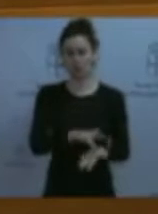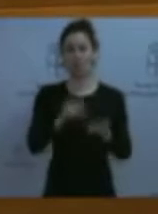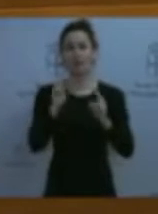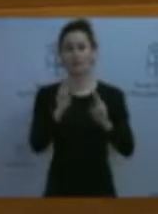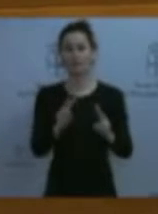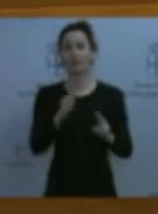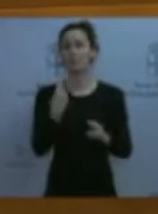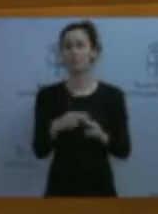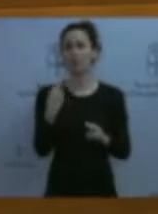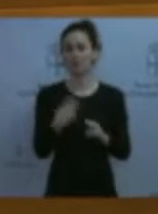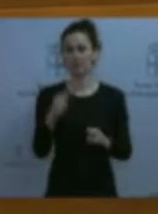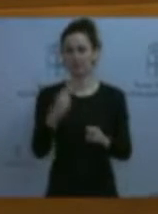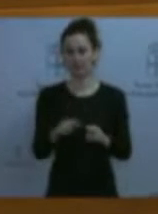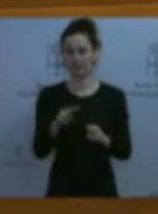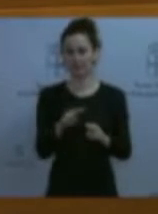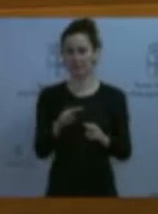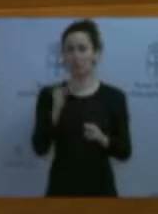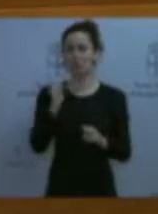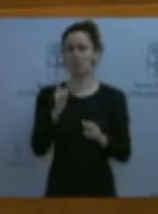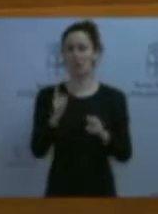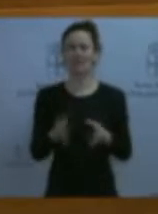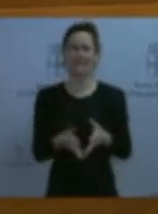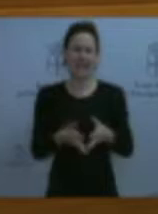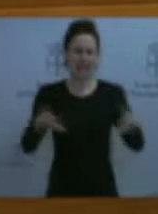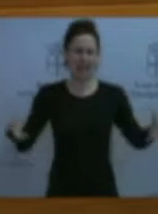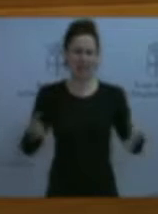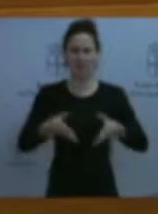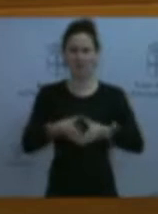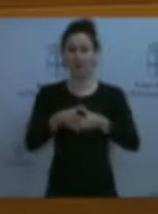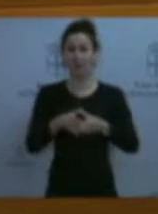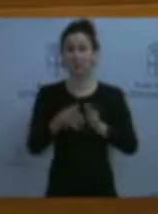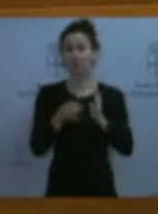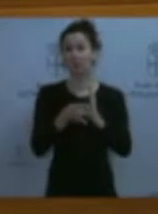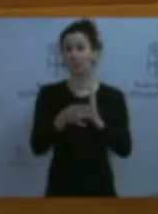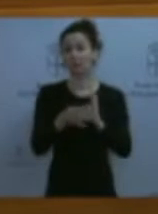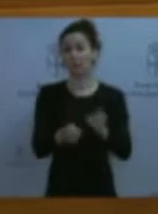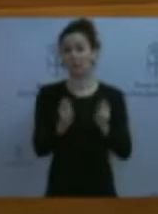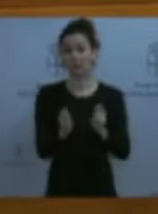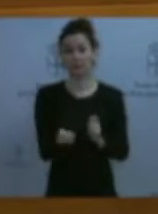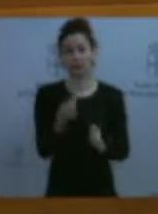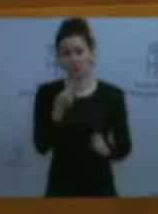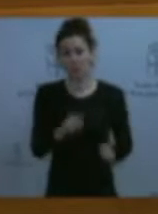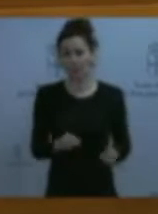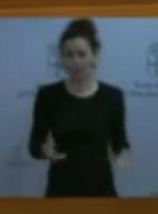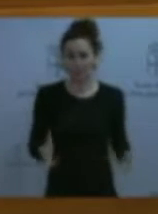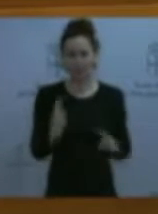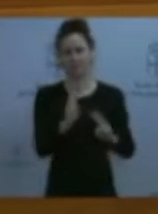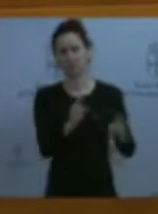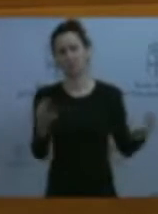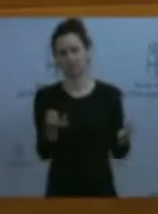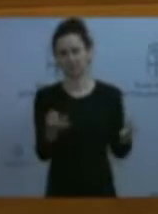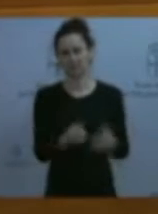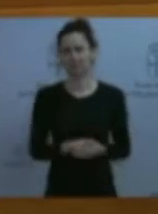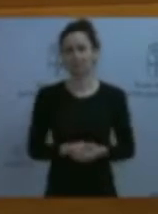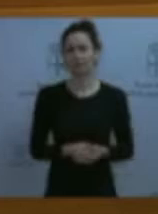hacen en base a grandes flotas y no a la calidad de la pesca, nos encontramos con las dificultades